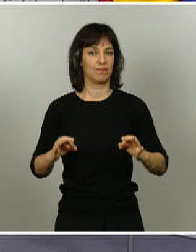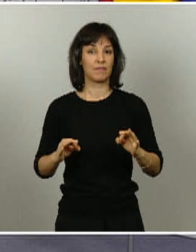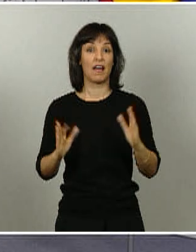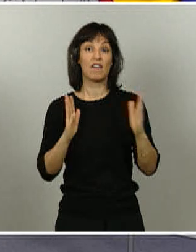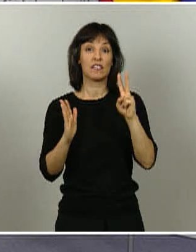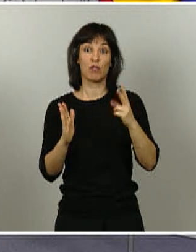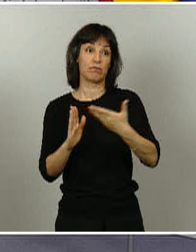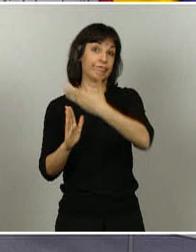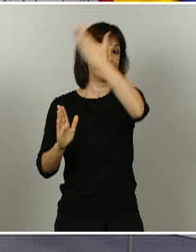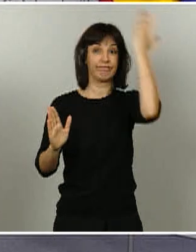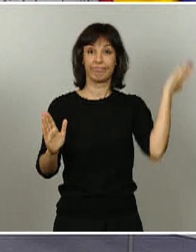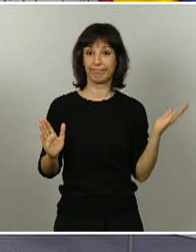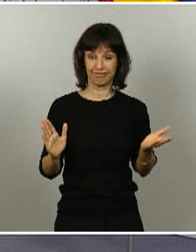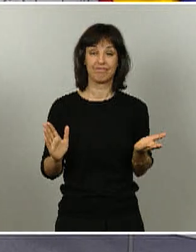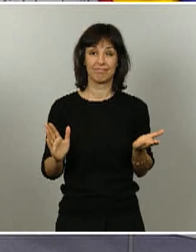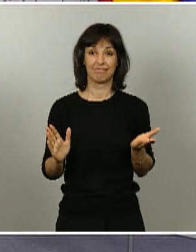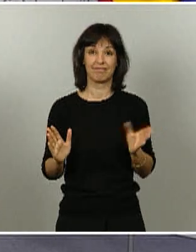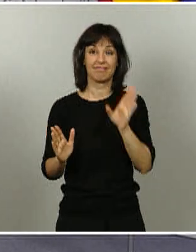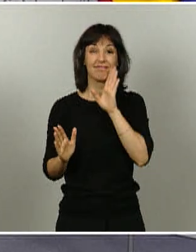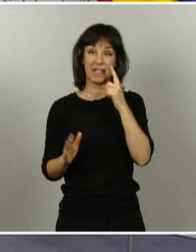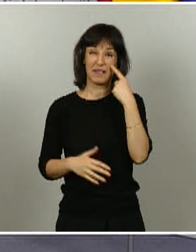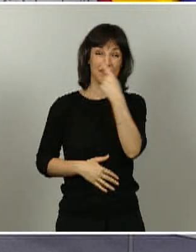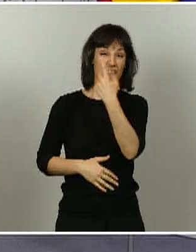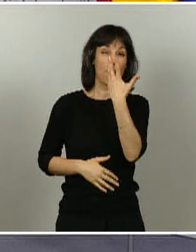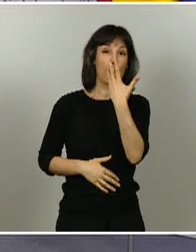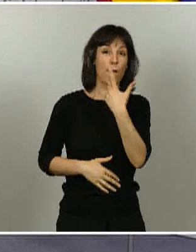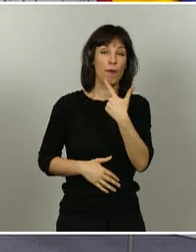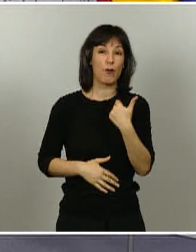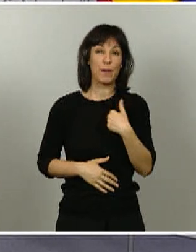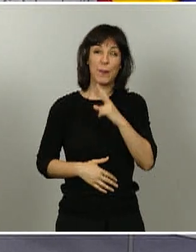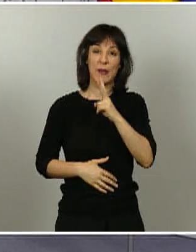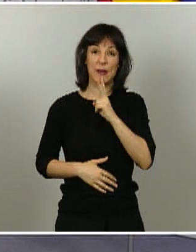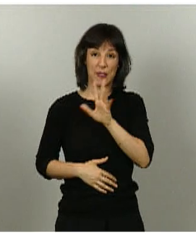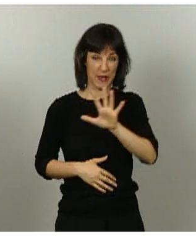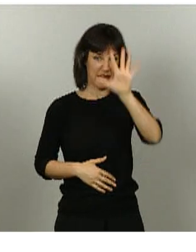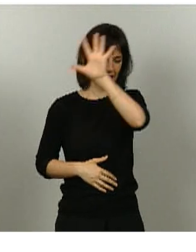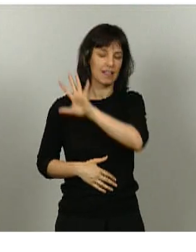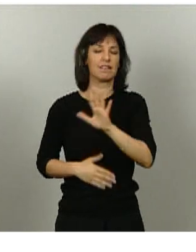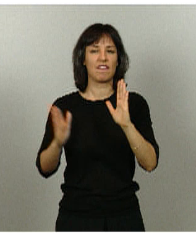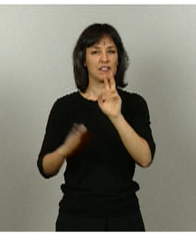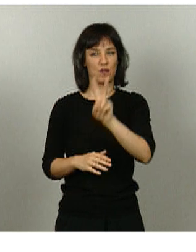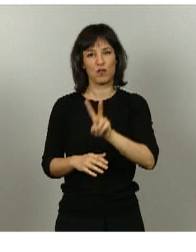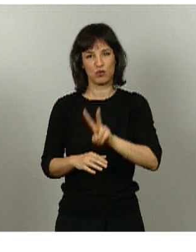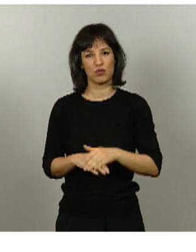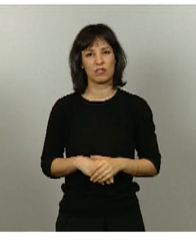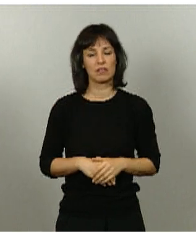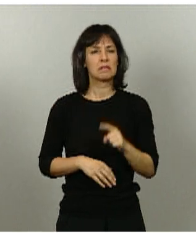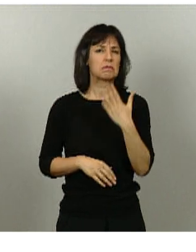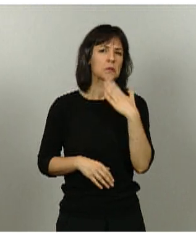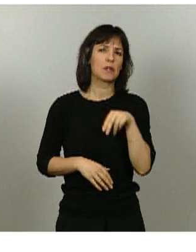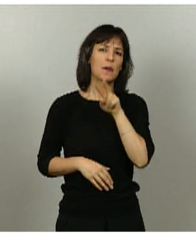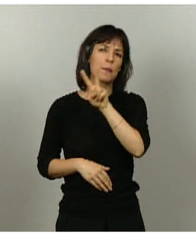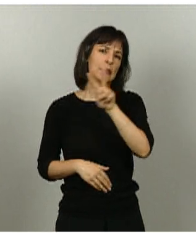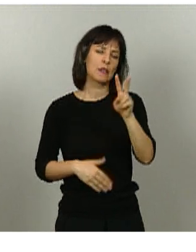las zonas que ustedes ven coloreadas en color verde en el mapa que tienen en sus pantallas, que albergan unos 22 millones de